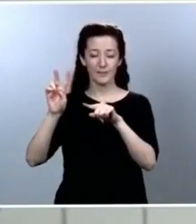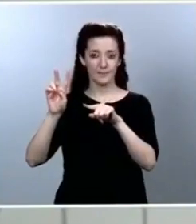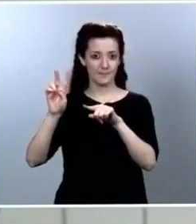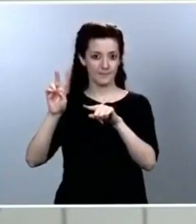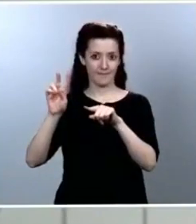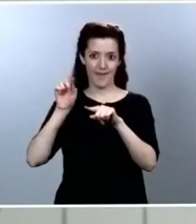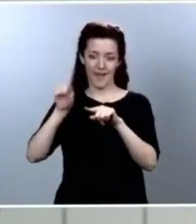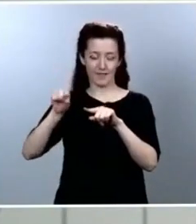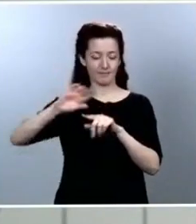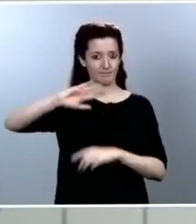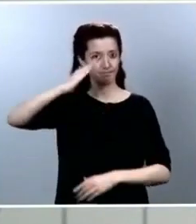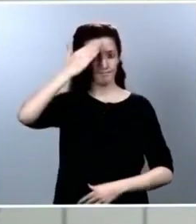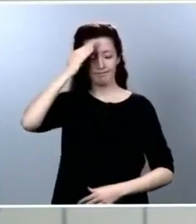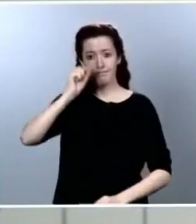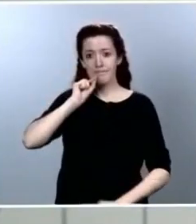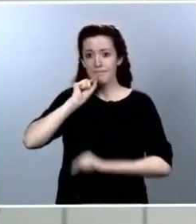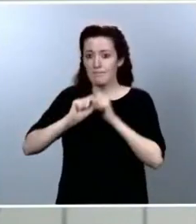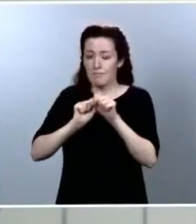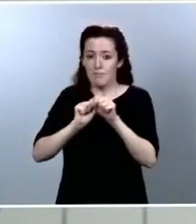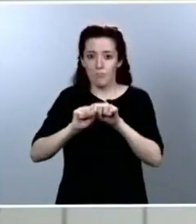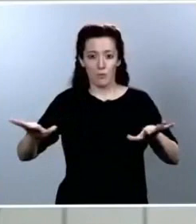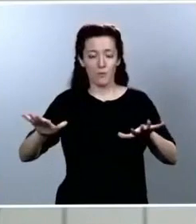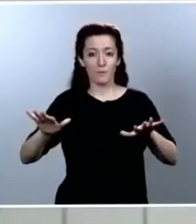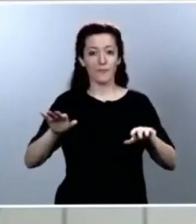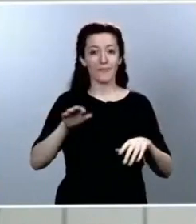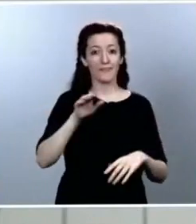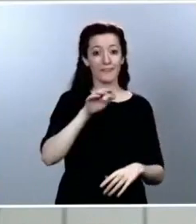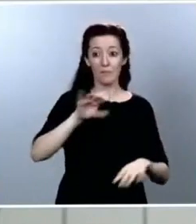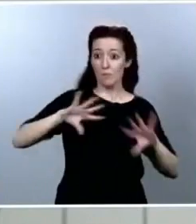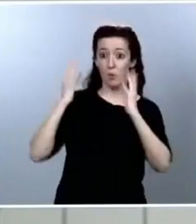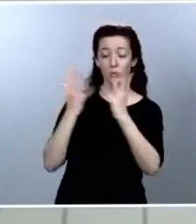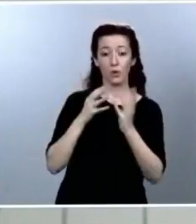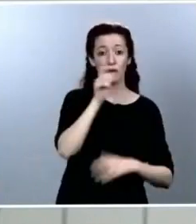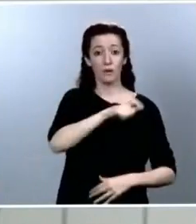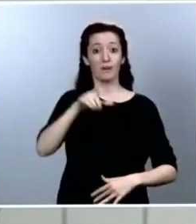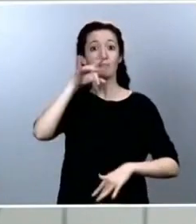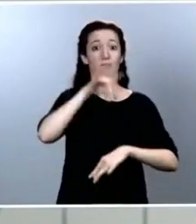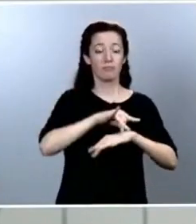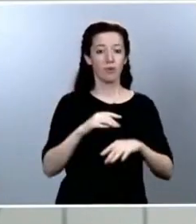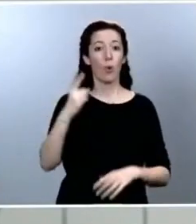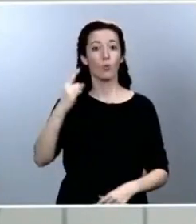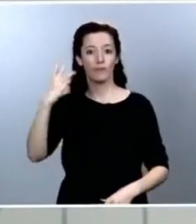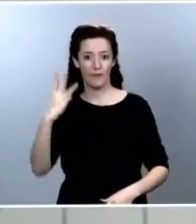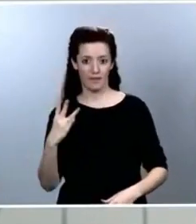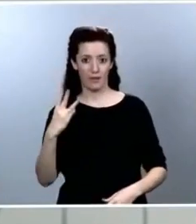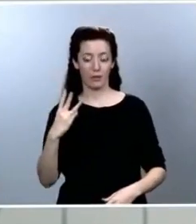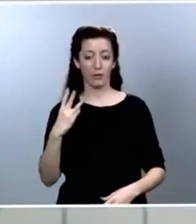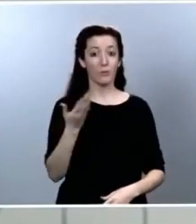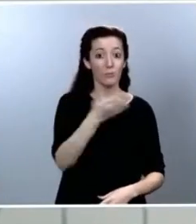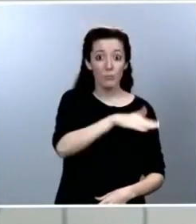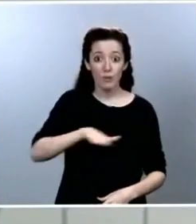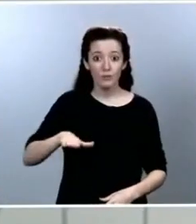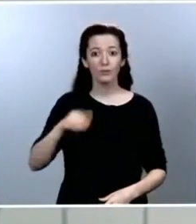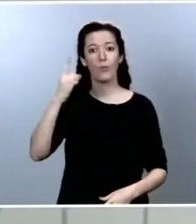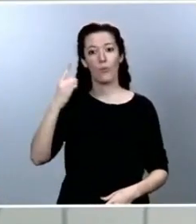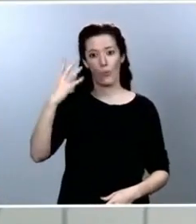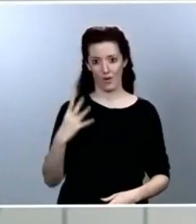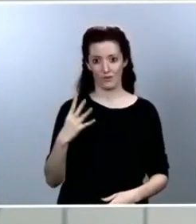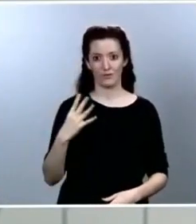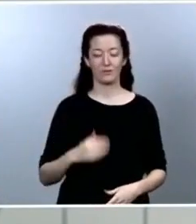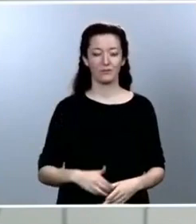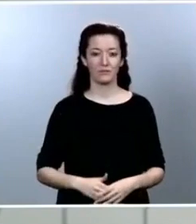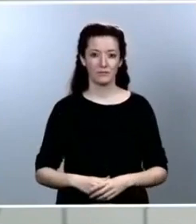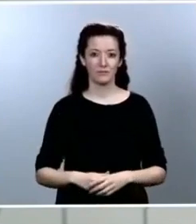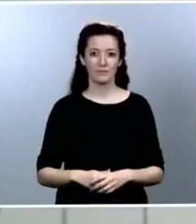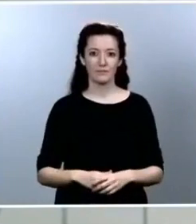responsabilidad y siguiendo a rajatabla las normas que se han hecho públicas para las salidas de los menores, con el fin de que no crezca el número de contagios.